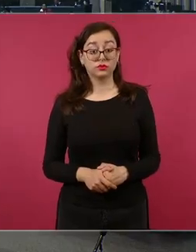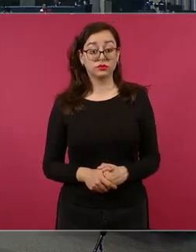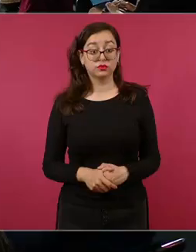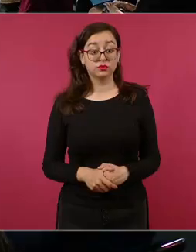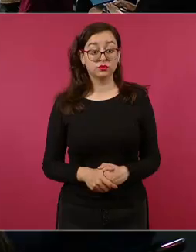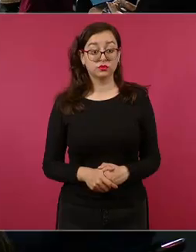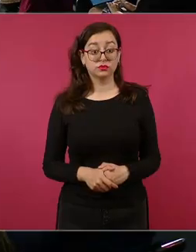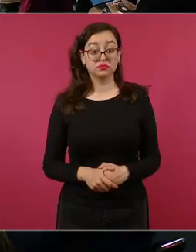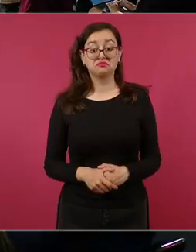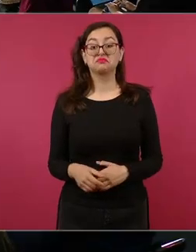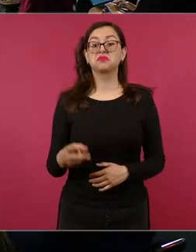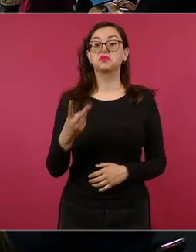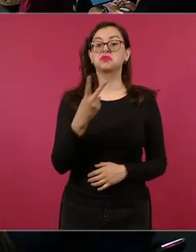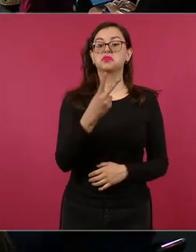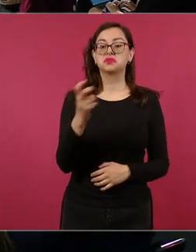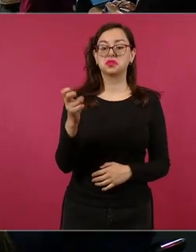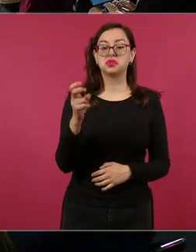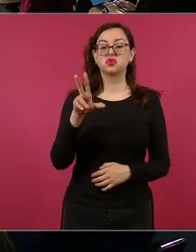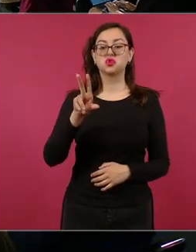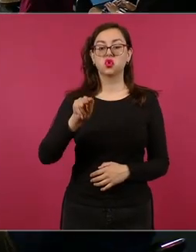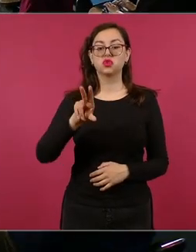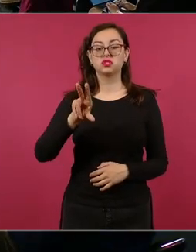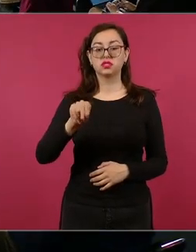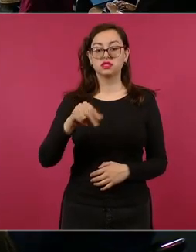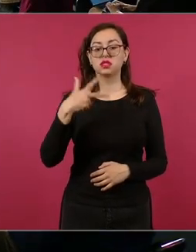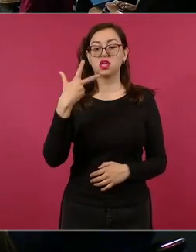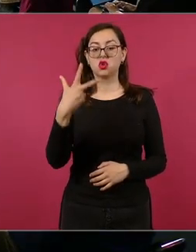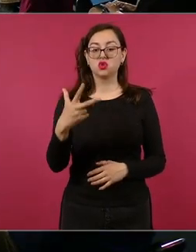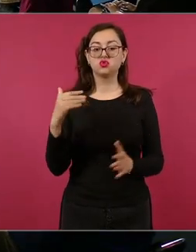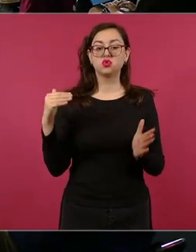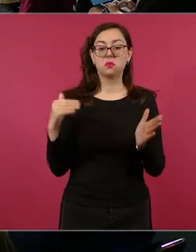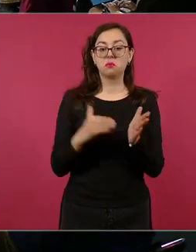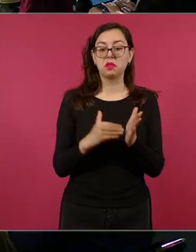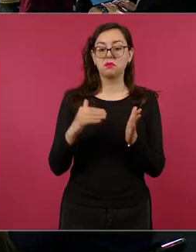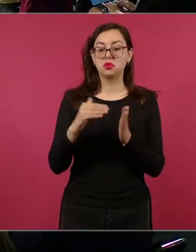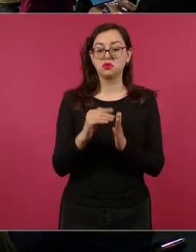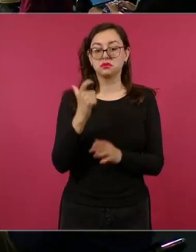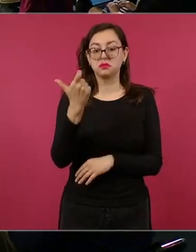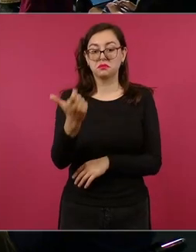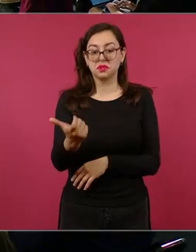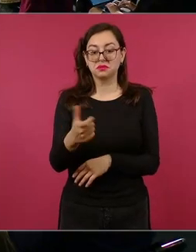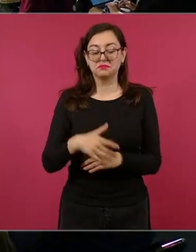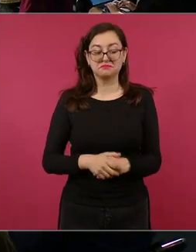288 mil millones 288 mil millones todavía sobró